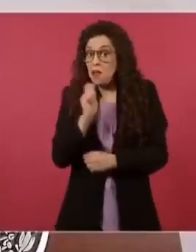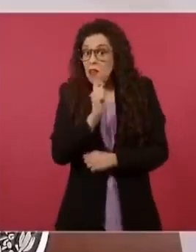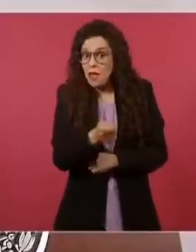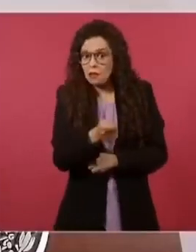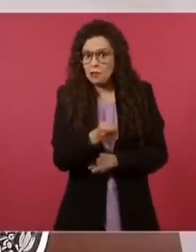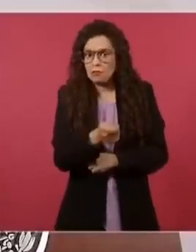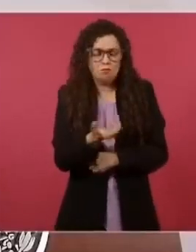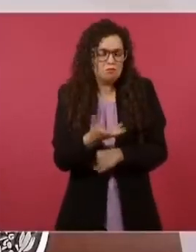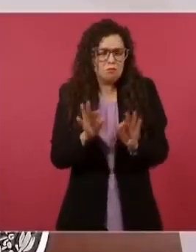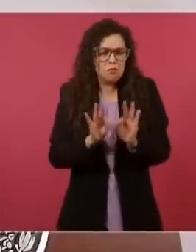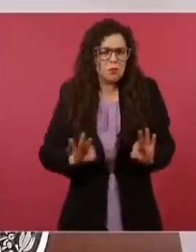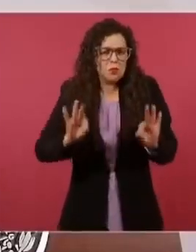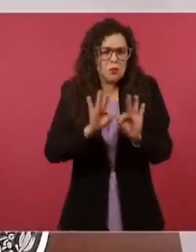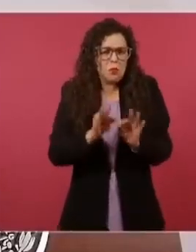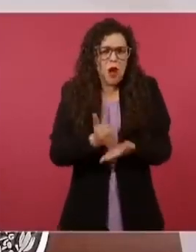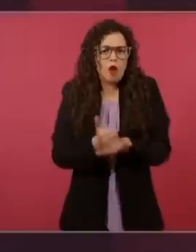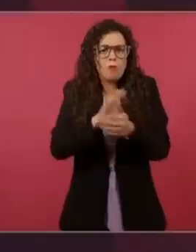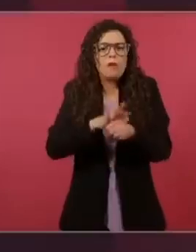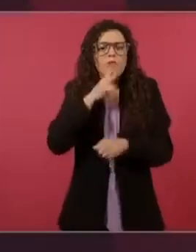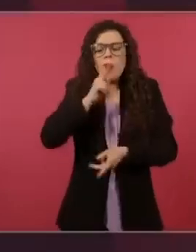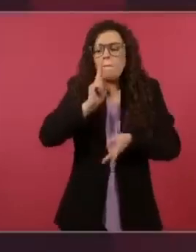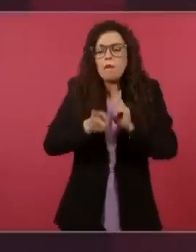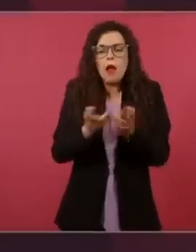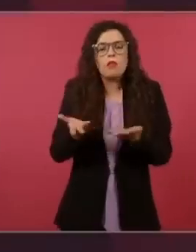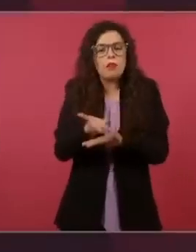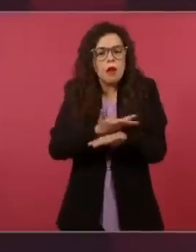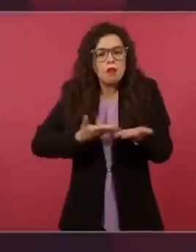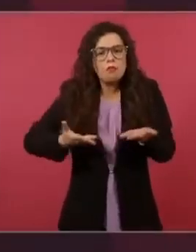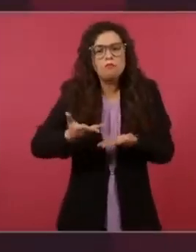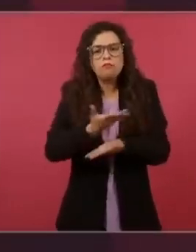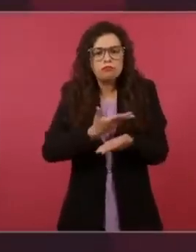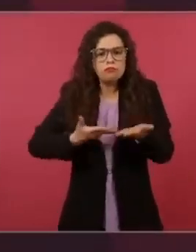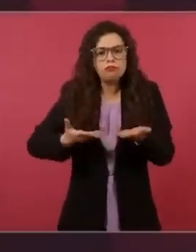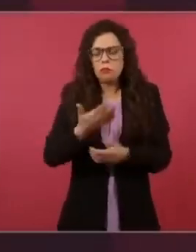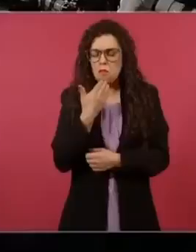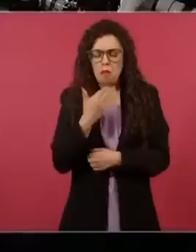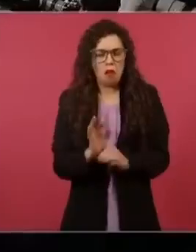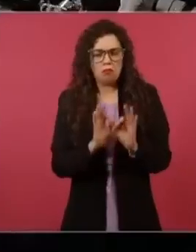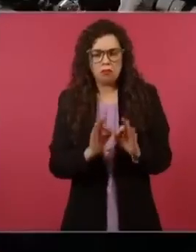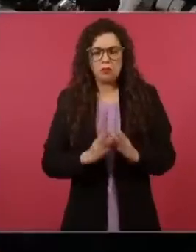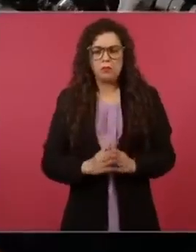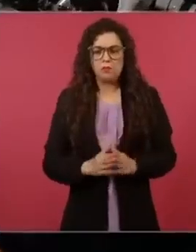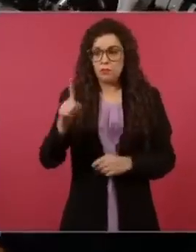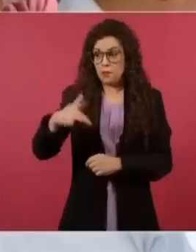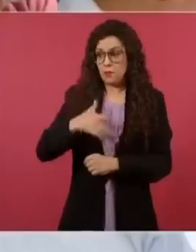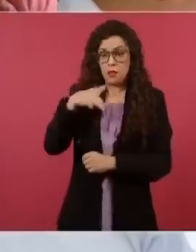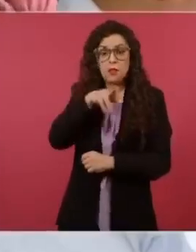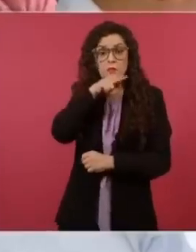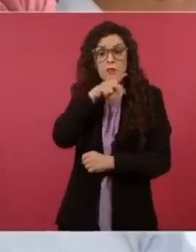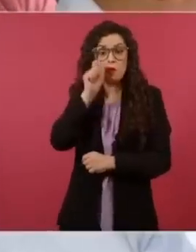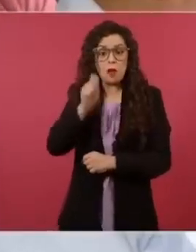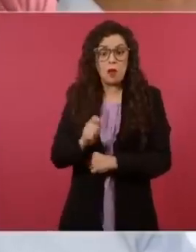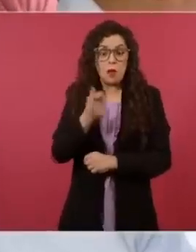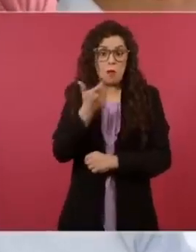discusión, esta apertura, este diálogo. ¿No hay preocupación entonces por la volatilidad del peso?